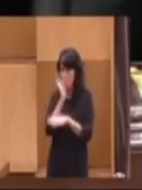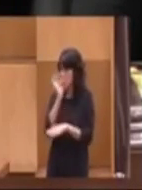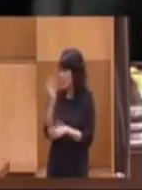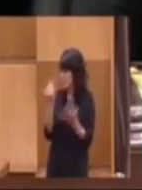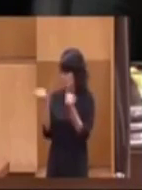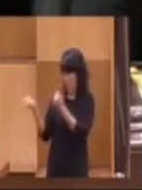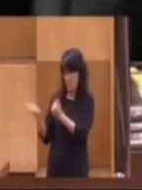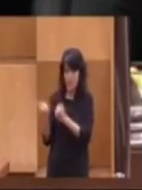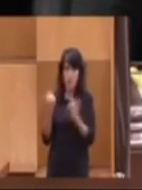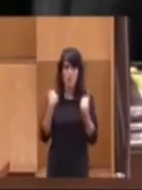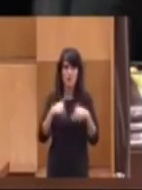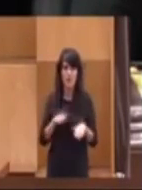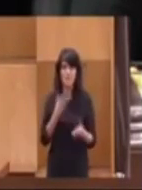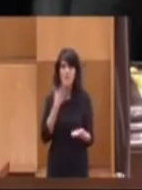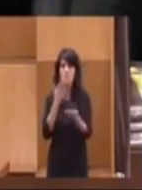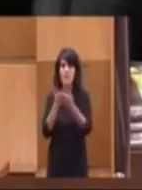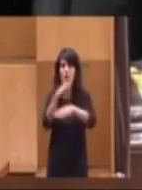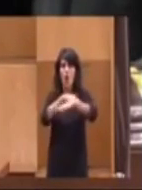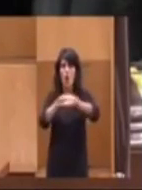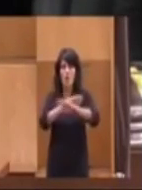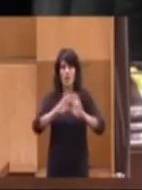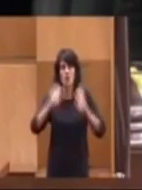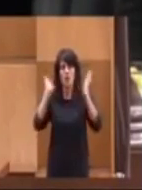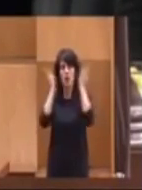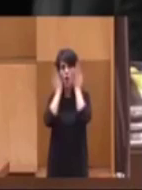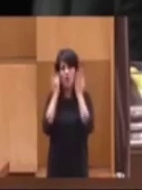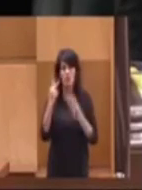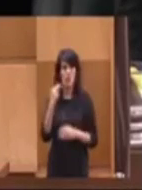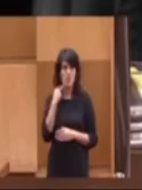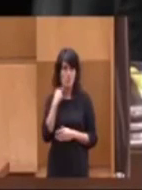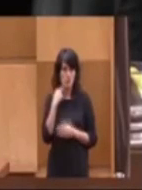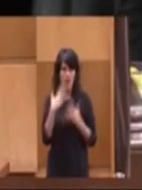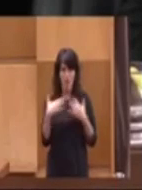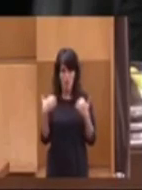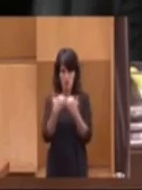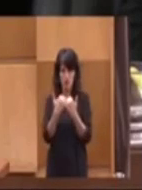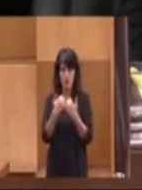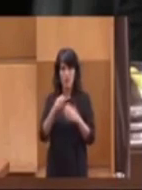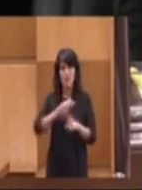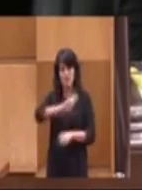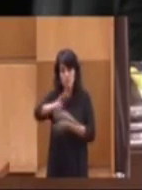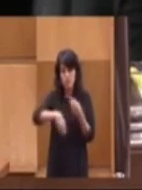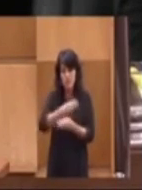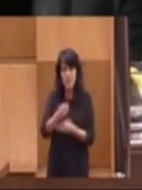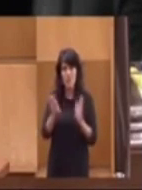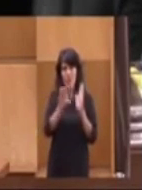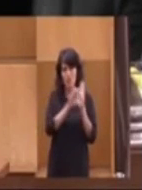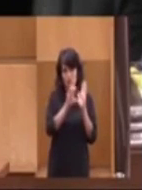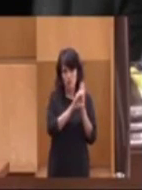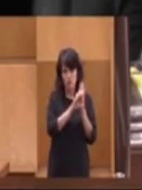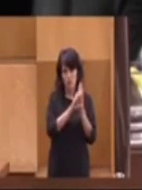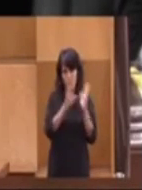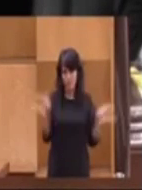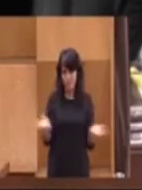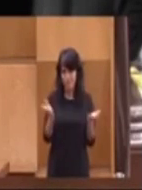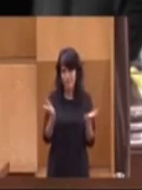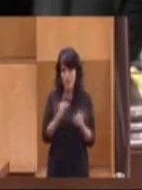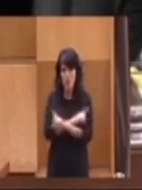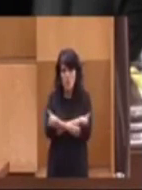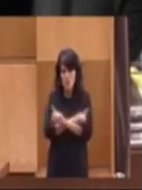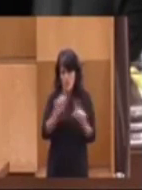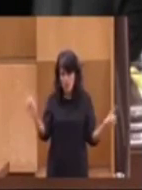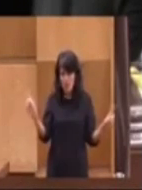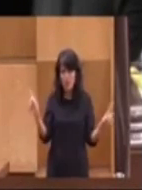despido. Instar al Gobierno y al Congreso de los Diputados a que se promueva una reforma de la Constitución que incluya la prohibición